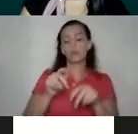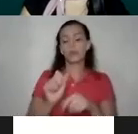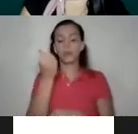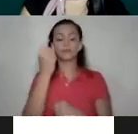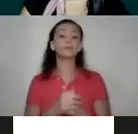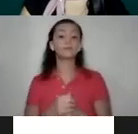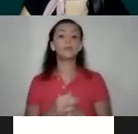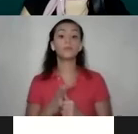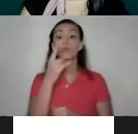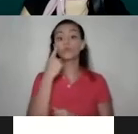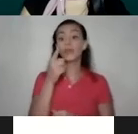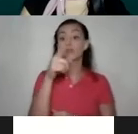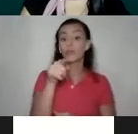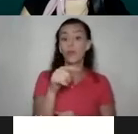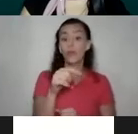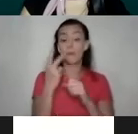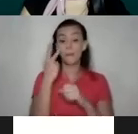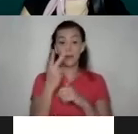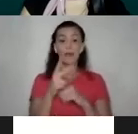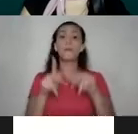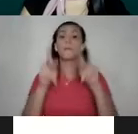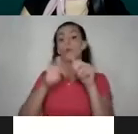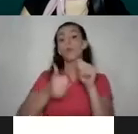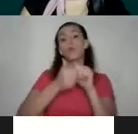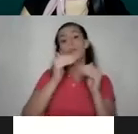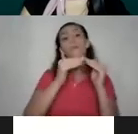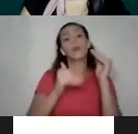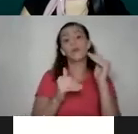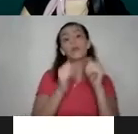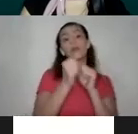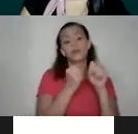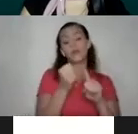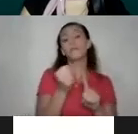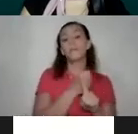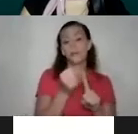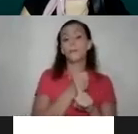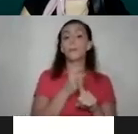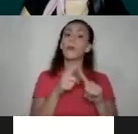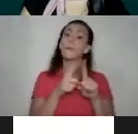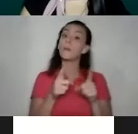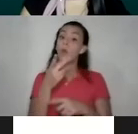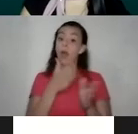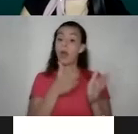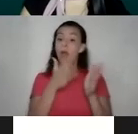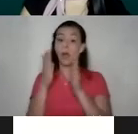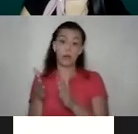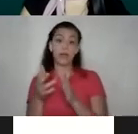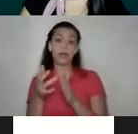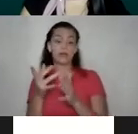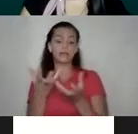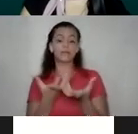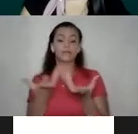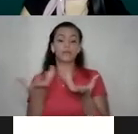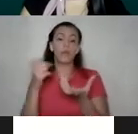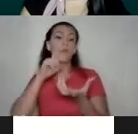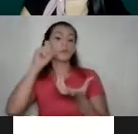pueden ver, lamentablemente, la mayoría son personas menores de edad quienes están siendo víctimas. Pero cuando nos vamos, entonces, a segregarlo por sexo,